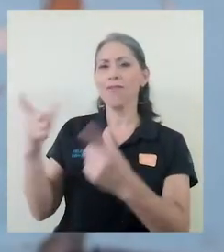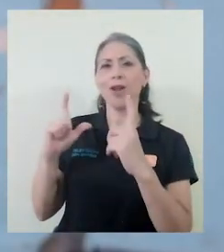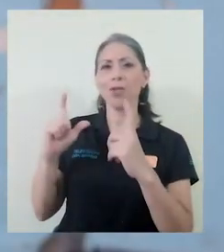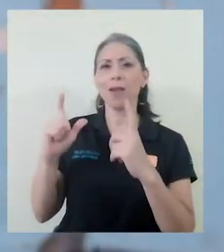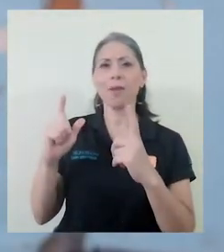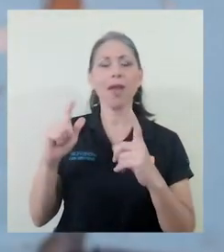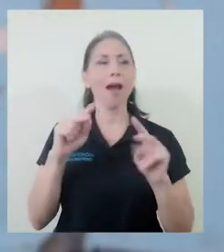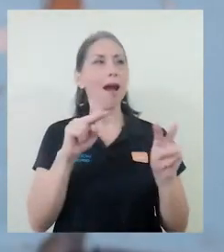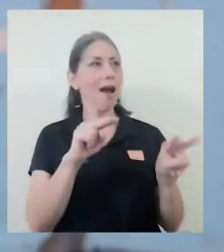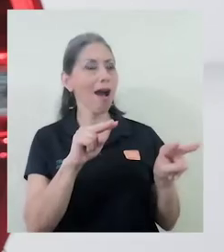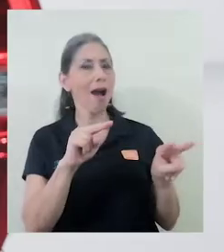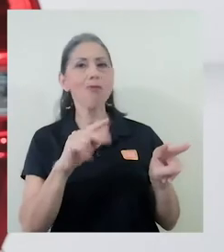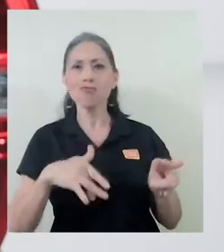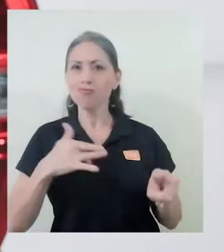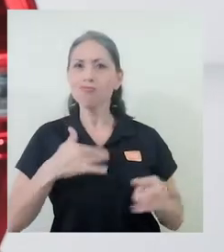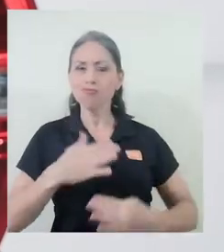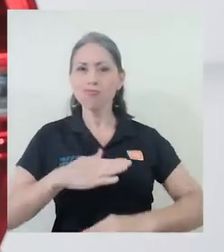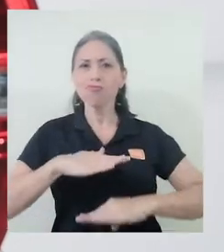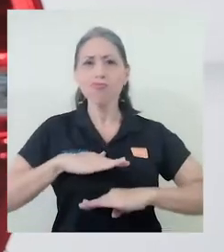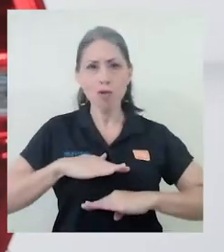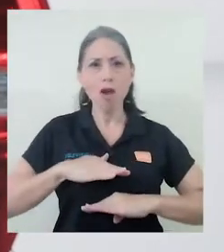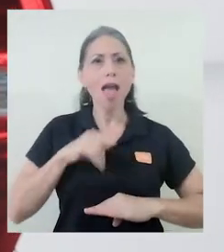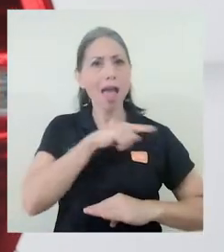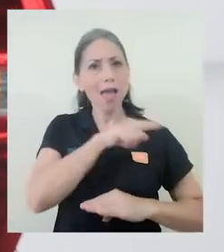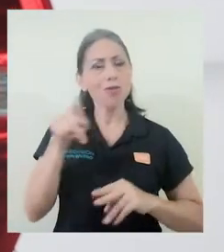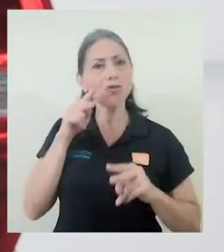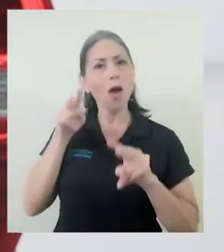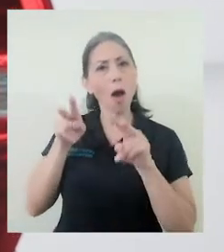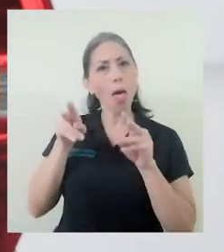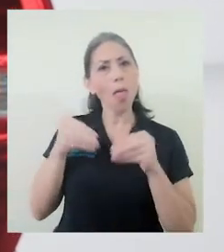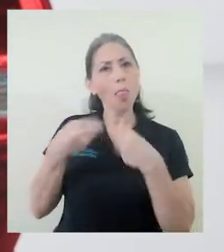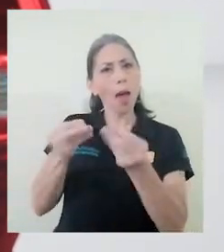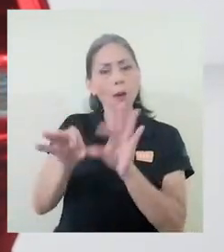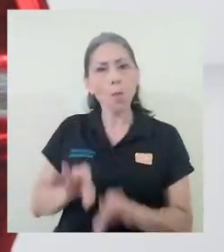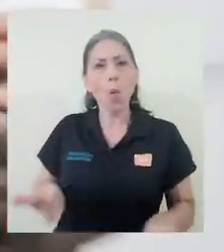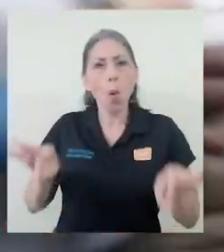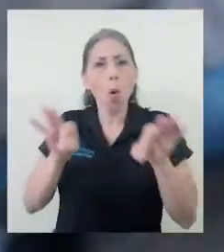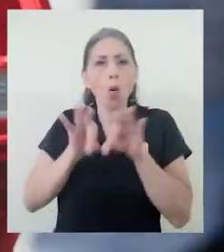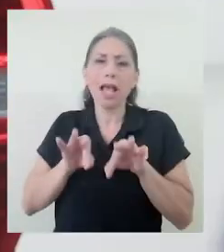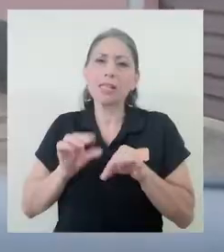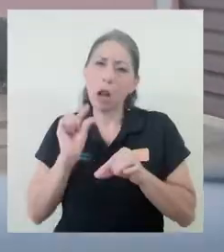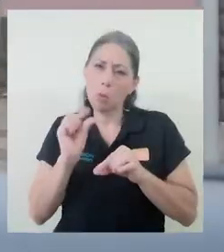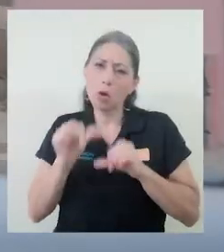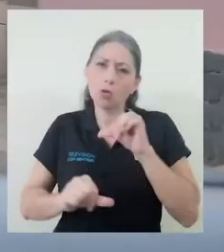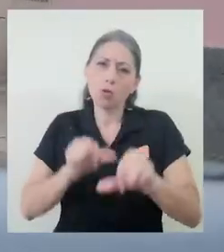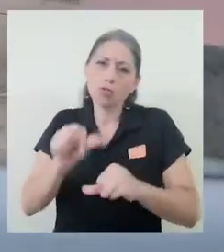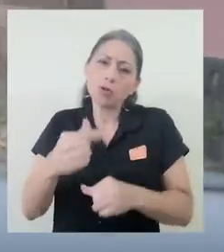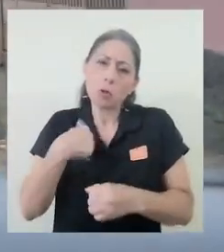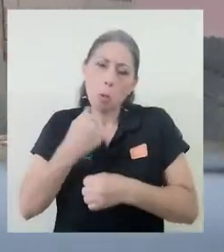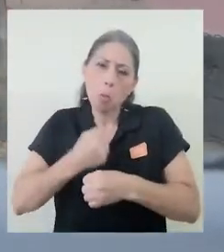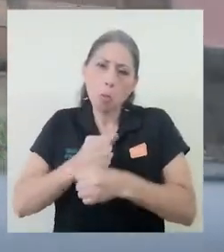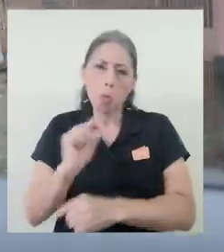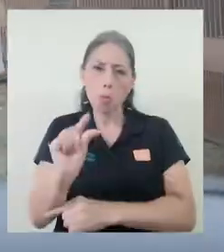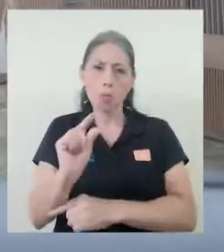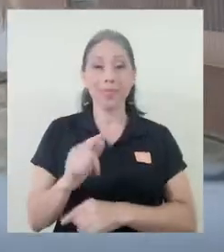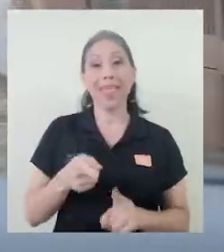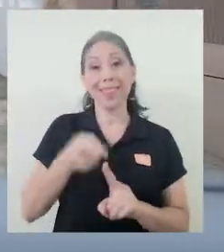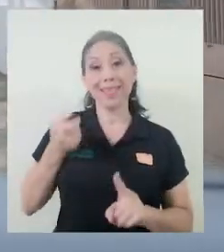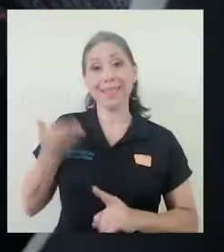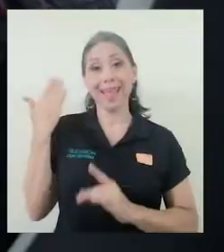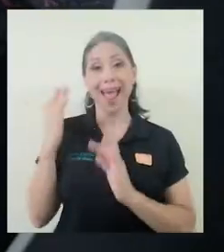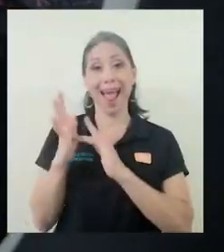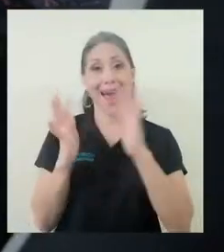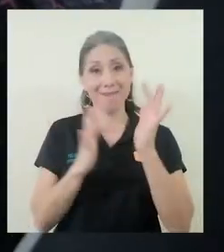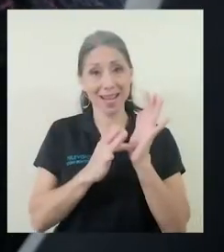satisfacción de ver de que se valora de un poquito de esfuerzo que uno está dando verdad que está un granito de arena. Desde el mes de